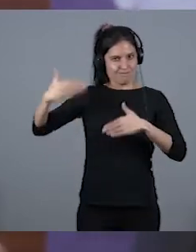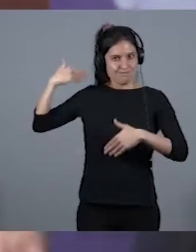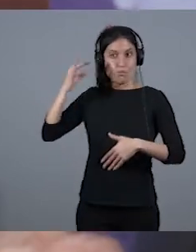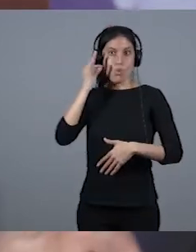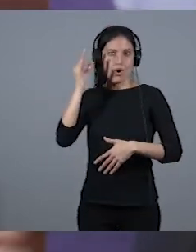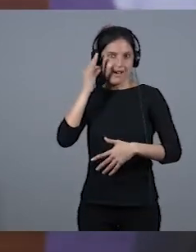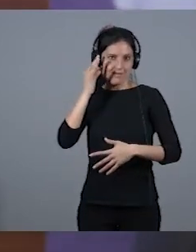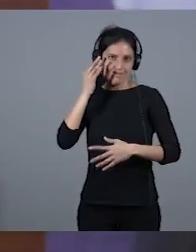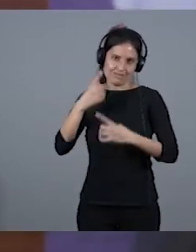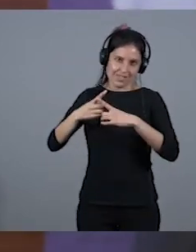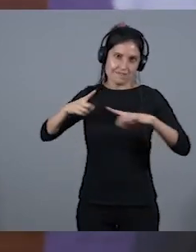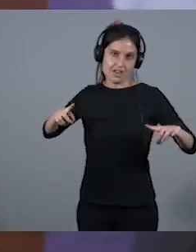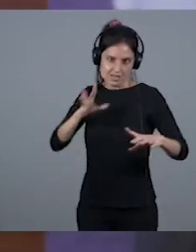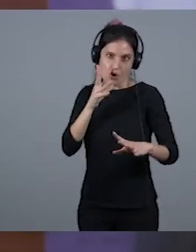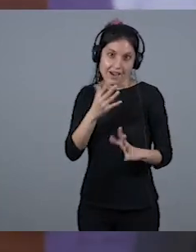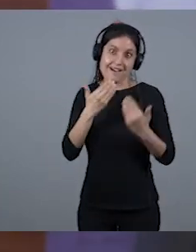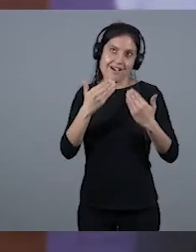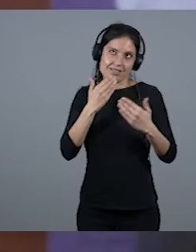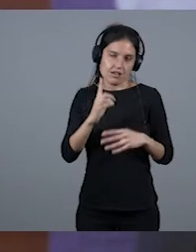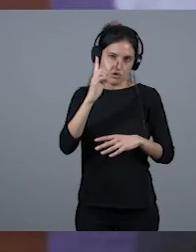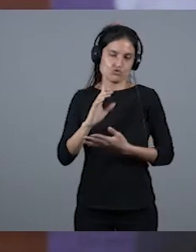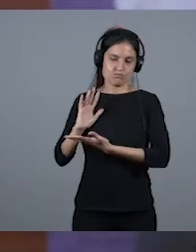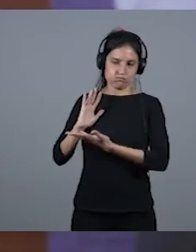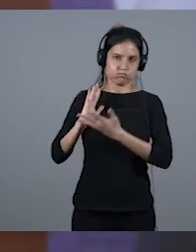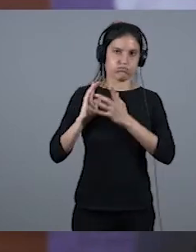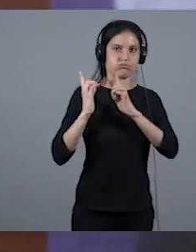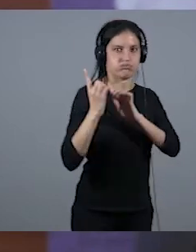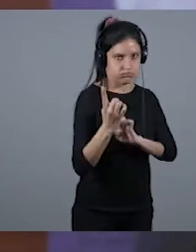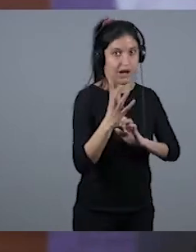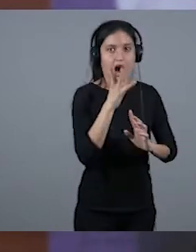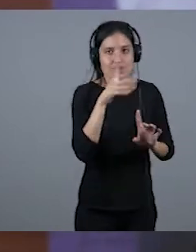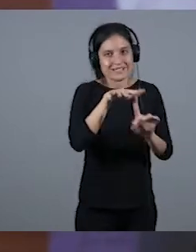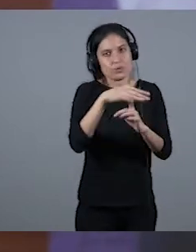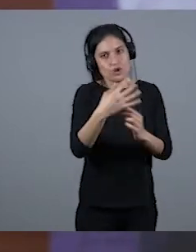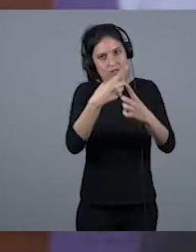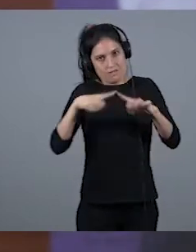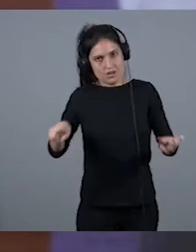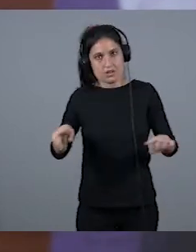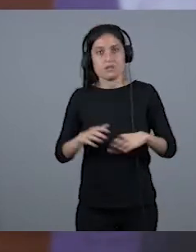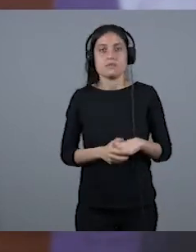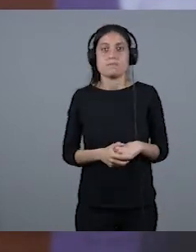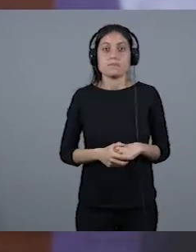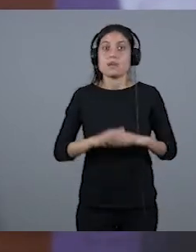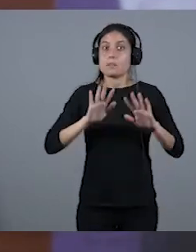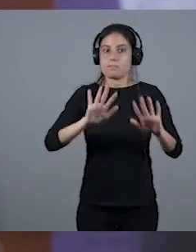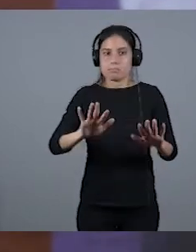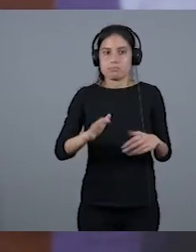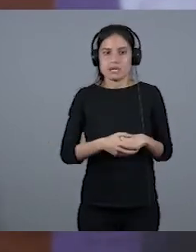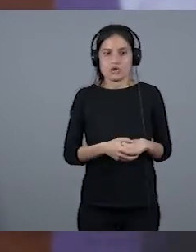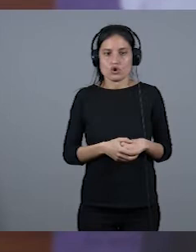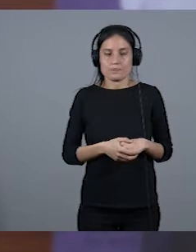hemos ido evolucionando, y ya estamos en otro panorama, pero teniendo las redacciones